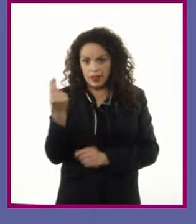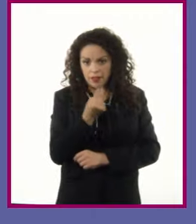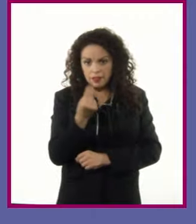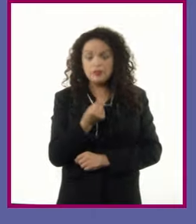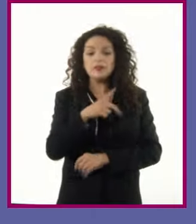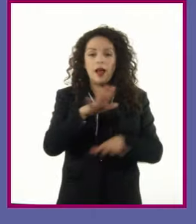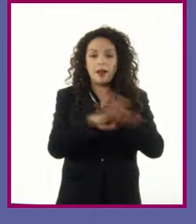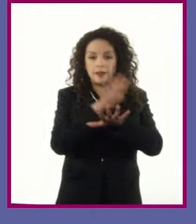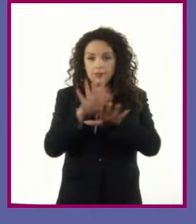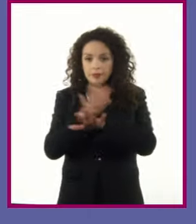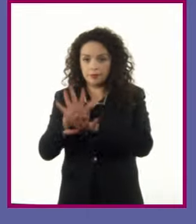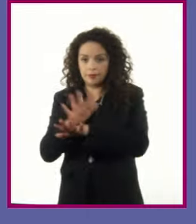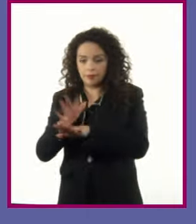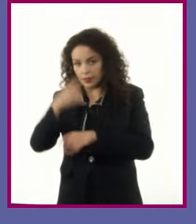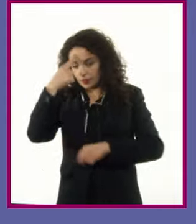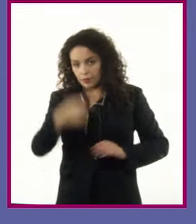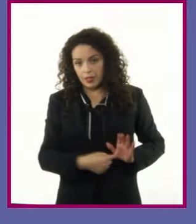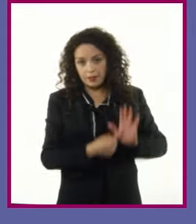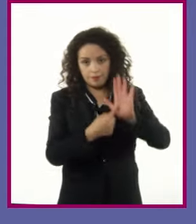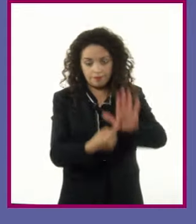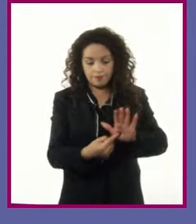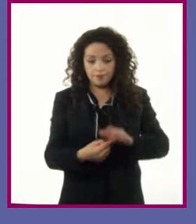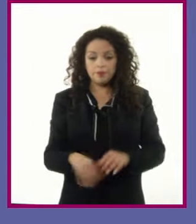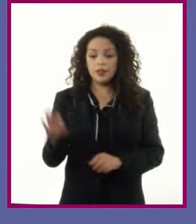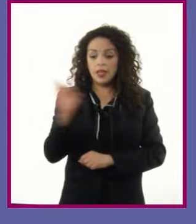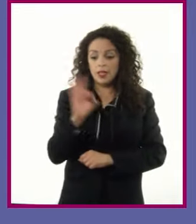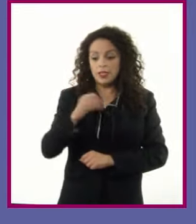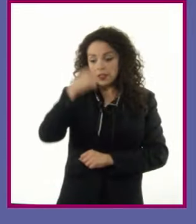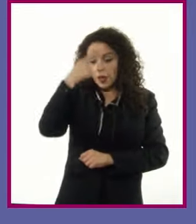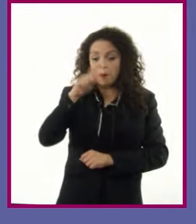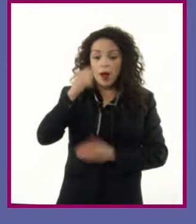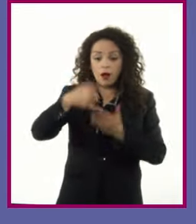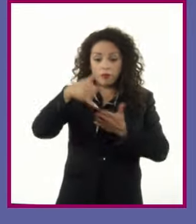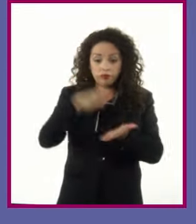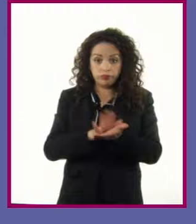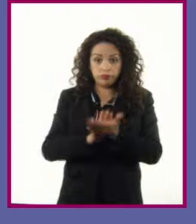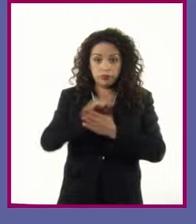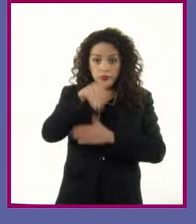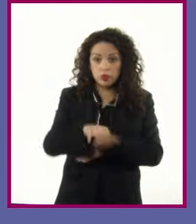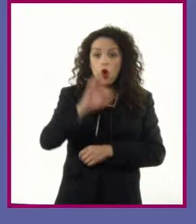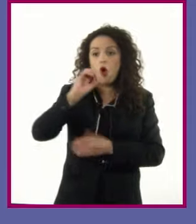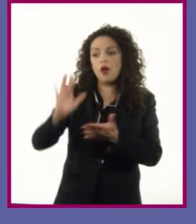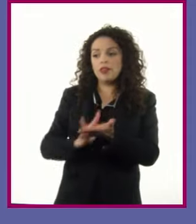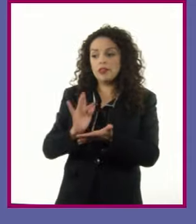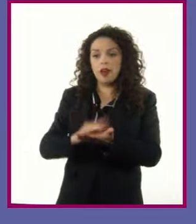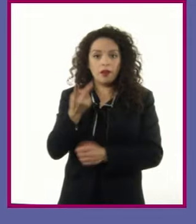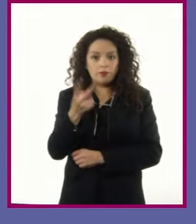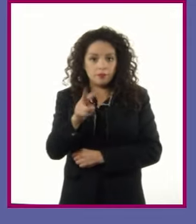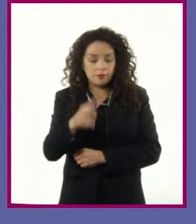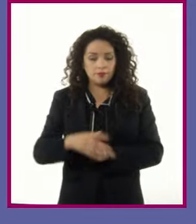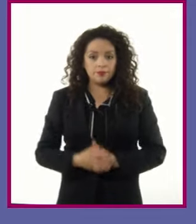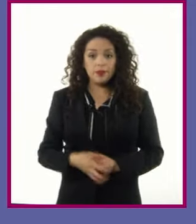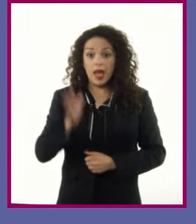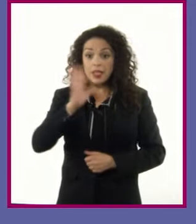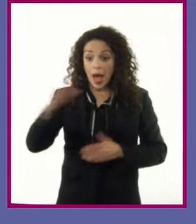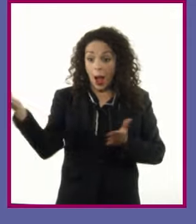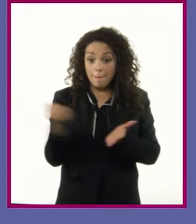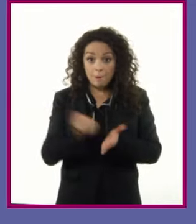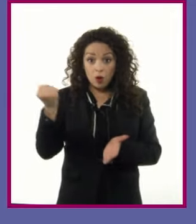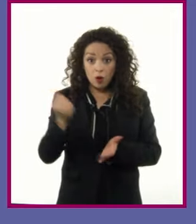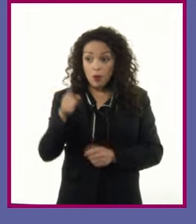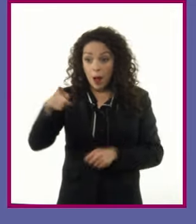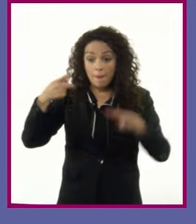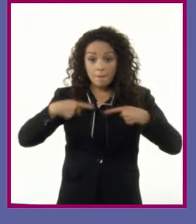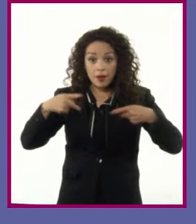contenido de la obra que se está trabajando Ya sea para material impreso o digital Una vez aprobado, el editor